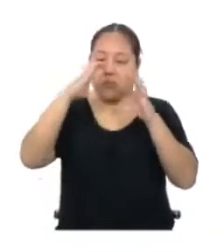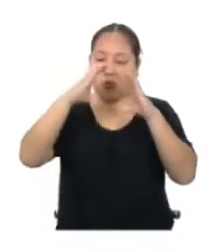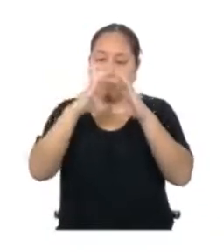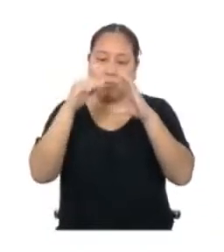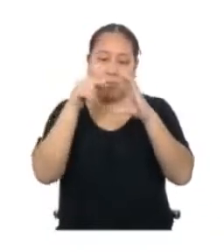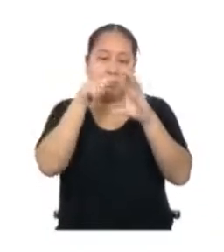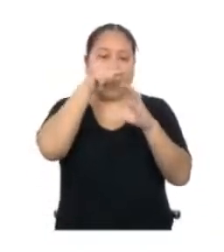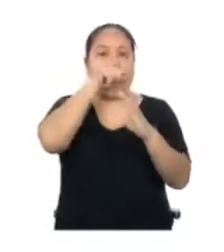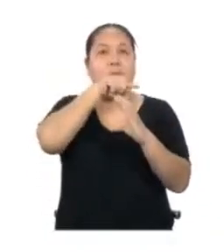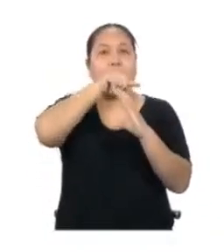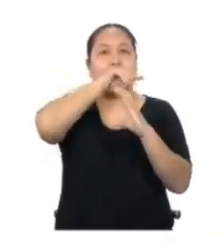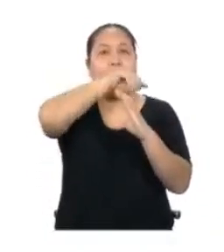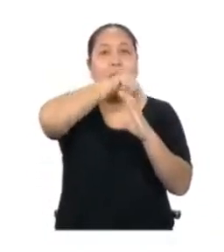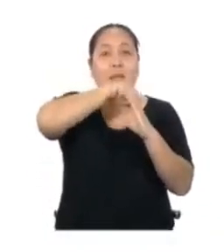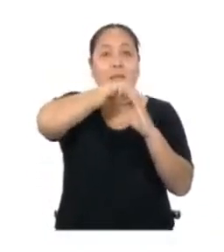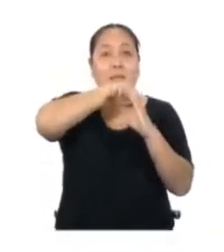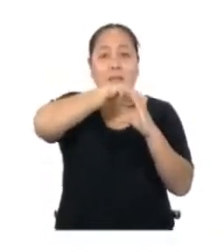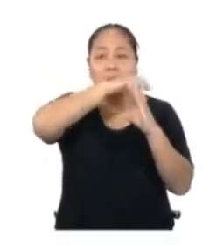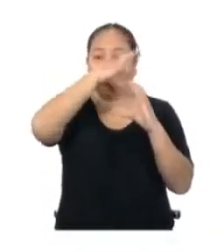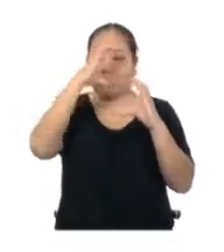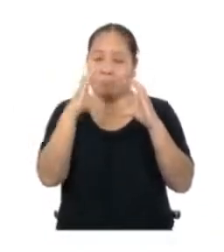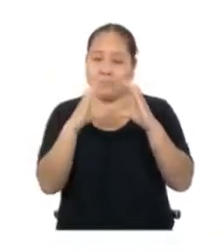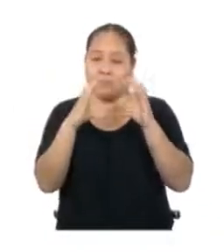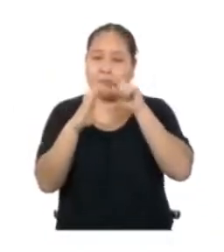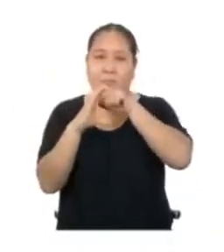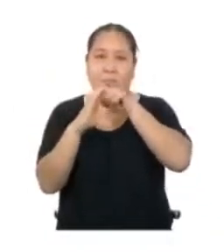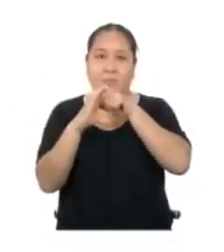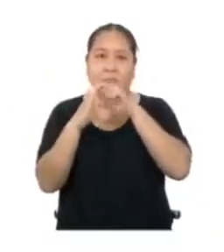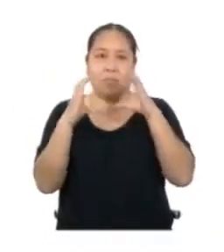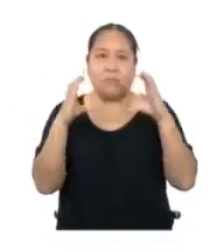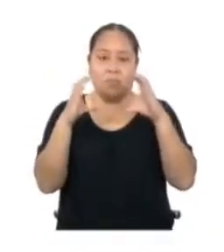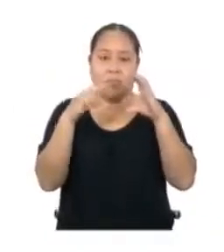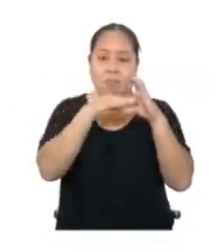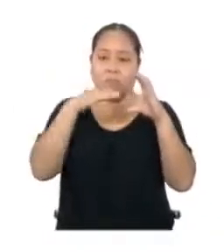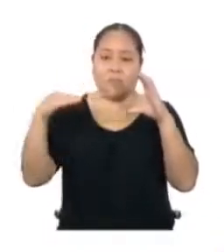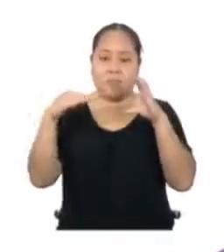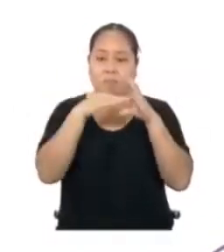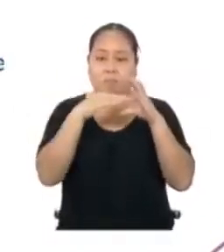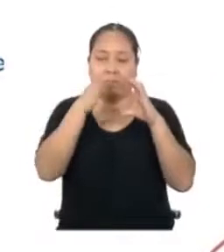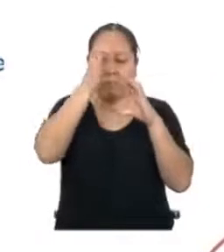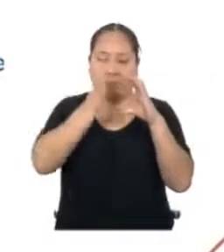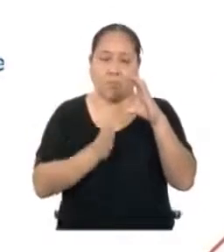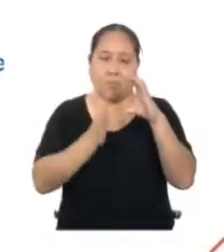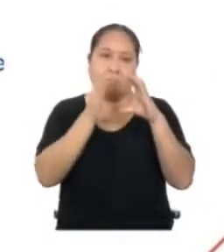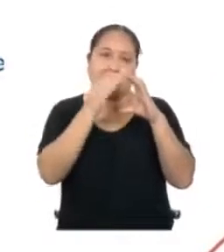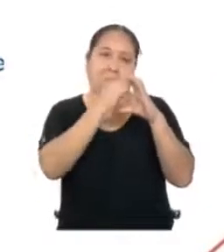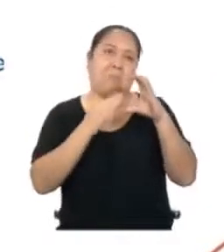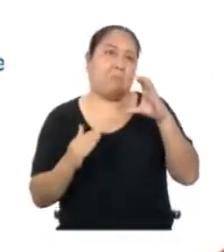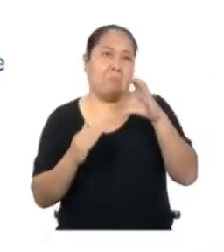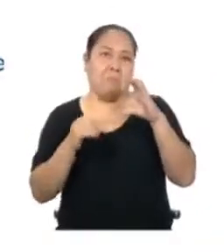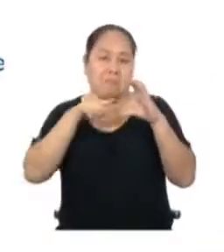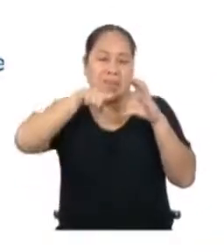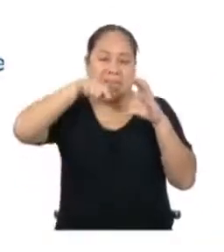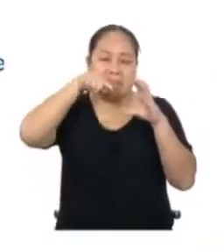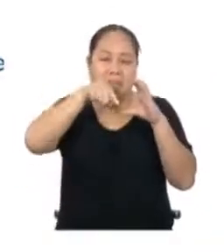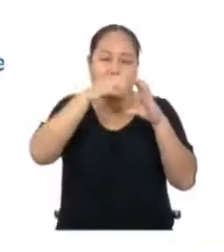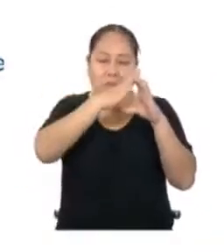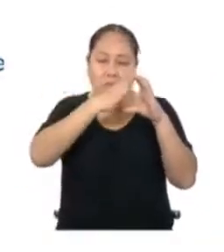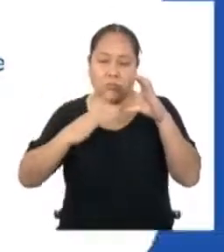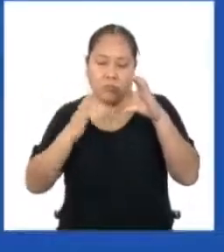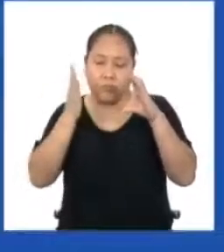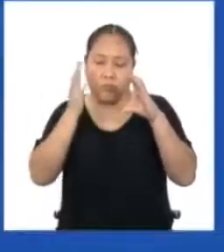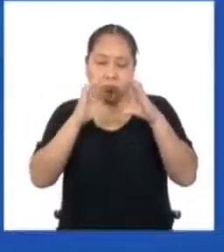de una circunferencia Por su parte, el radio es cualquier segmento que une el centro a cualquier punto de una circunferencia